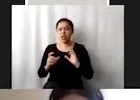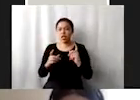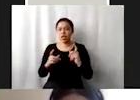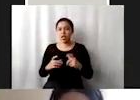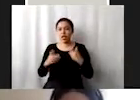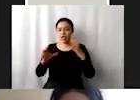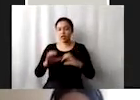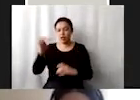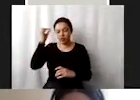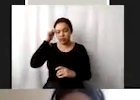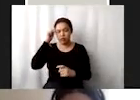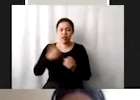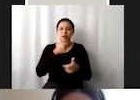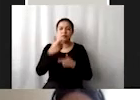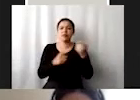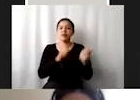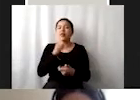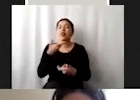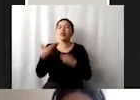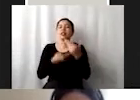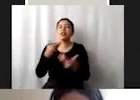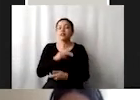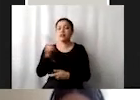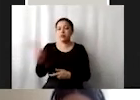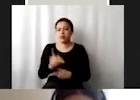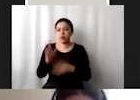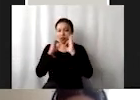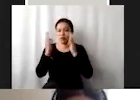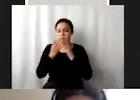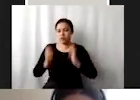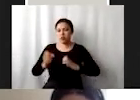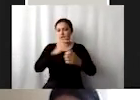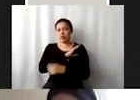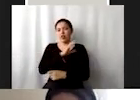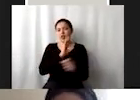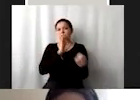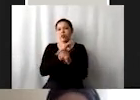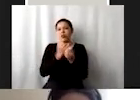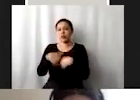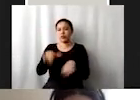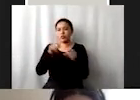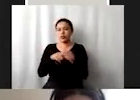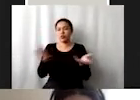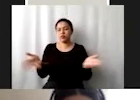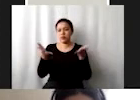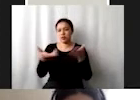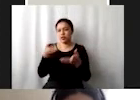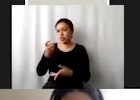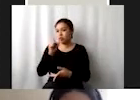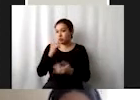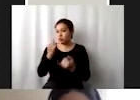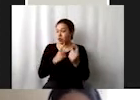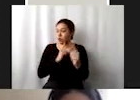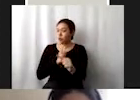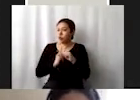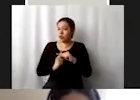remunerado mediante servicios públicos, infraestructuras y políticas de protección social, eso también es sumamente positivo